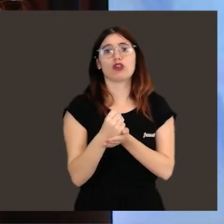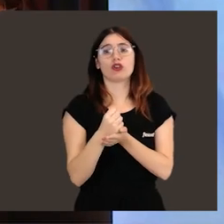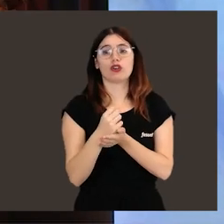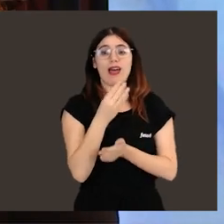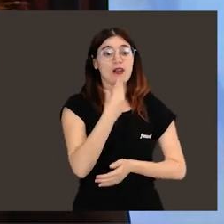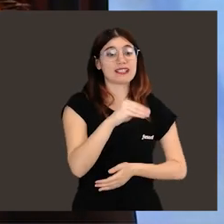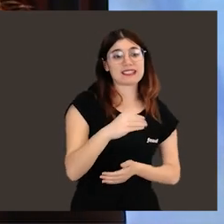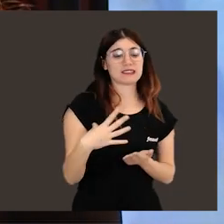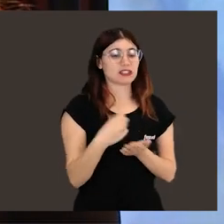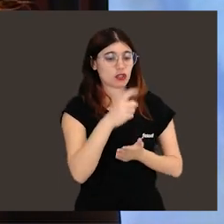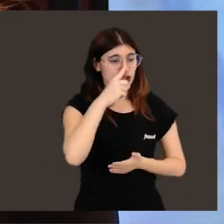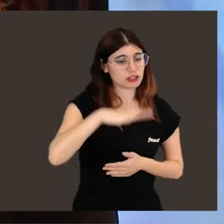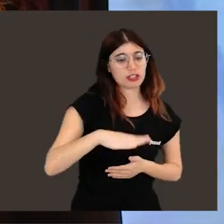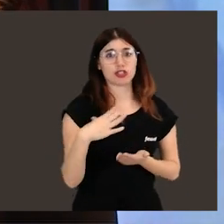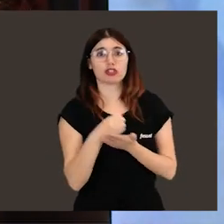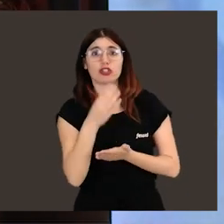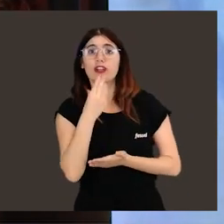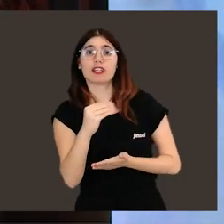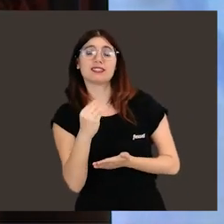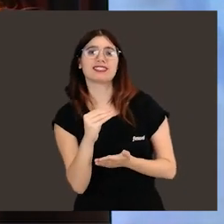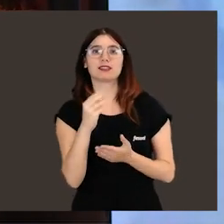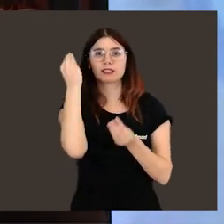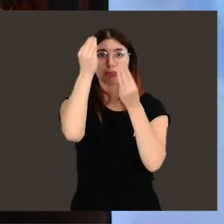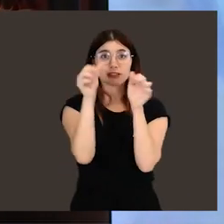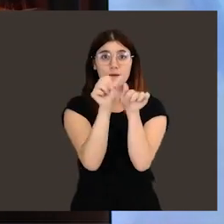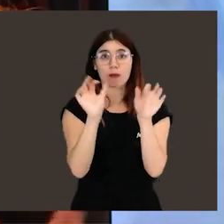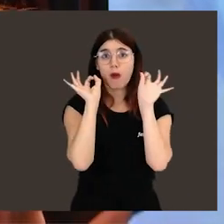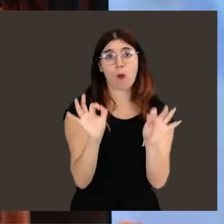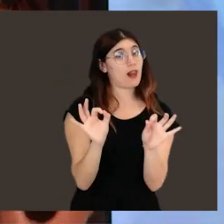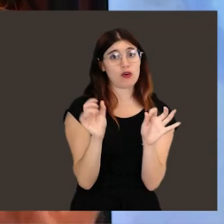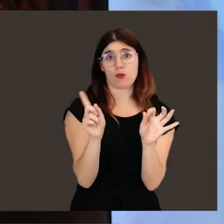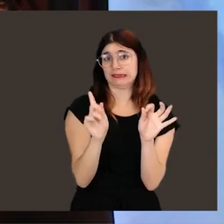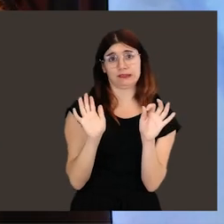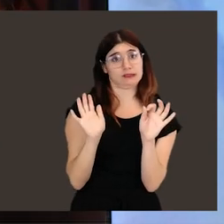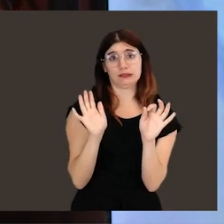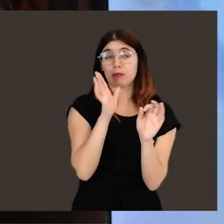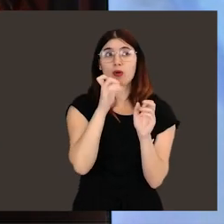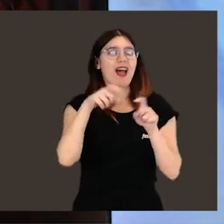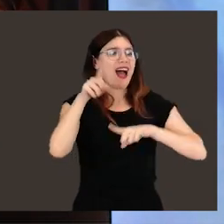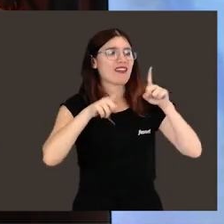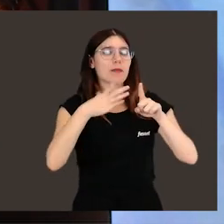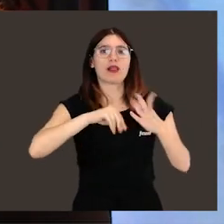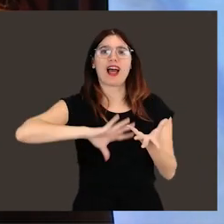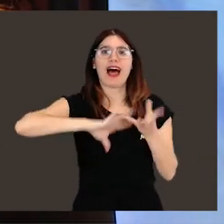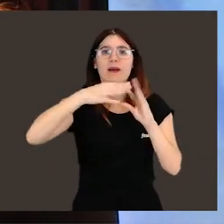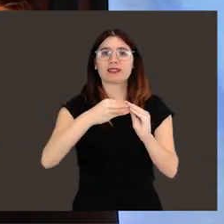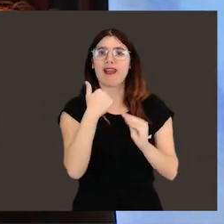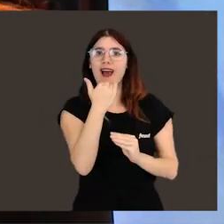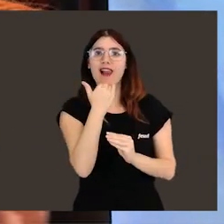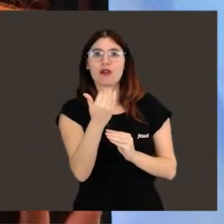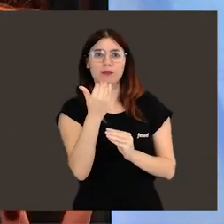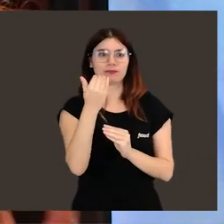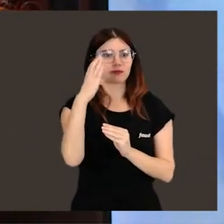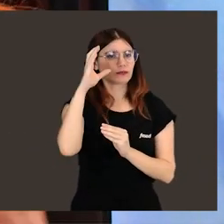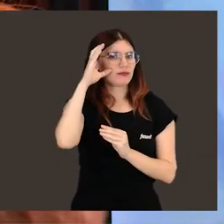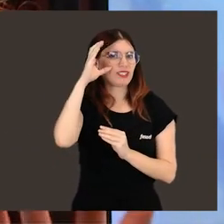para pensar que no todos los adolescentes, los niños, los jóvenes funcionan y piensan de la misma forma. Que a lo mejor